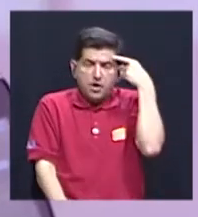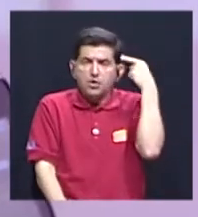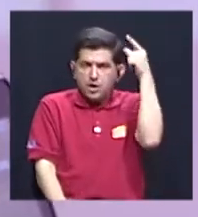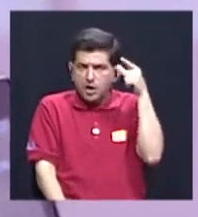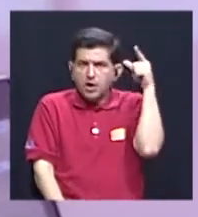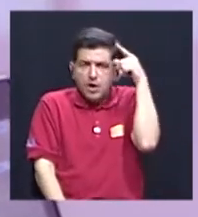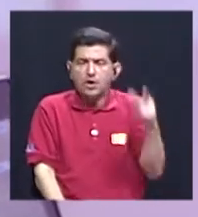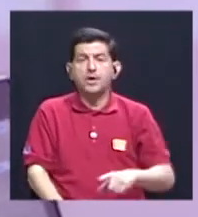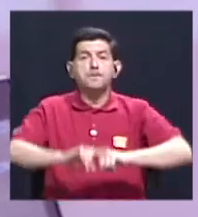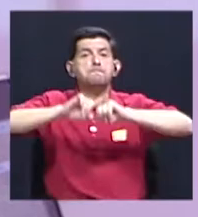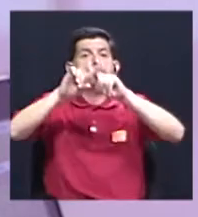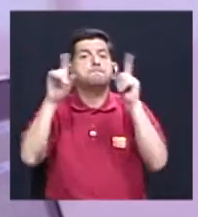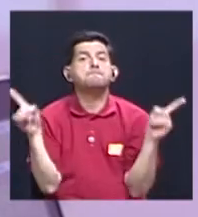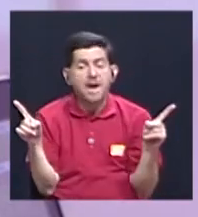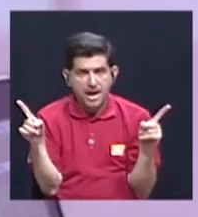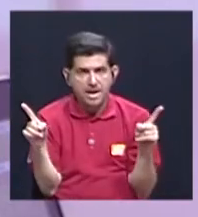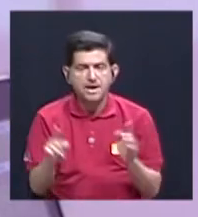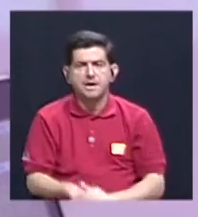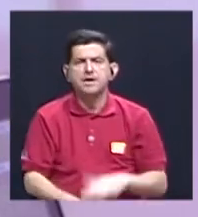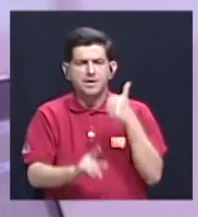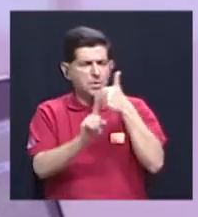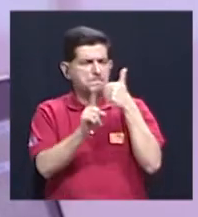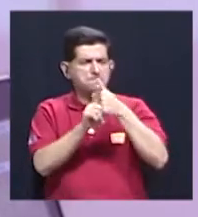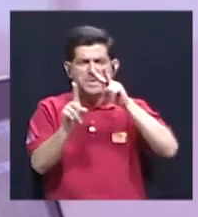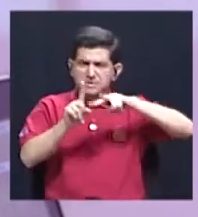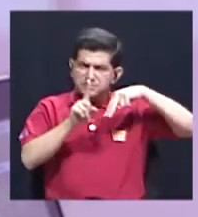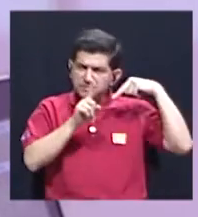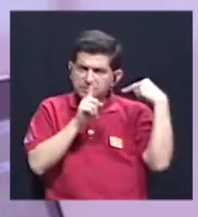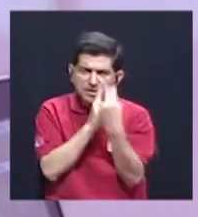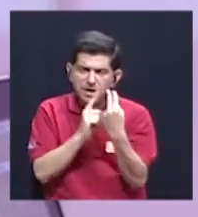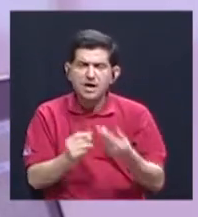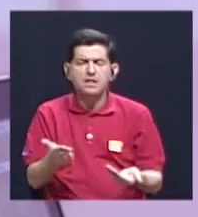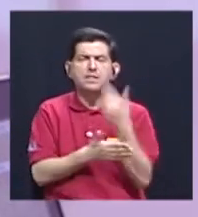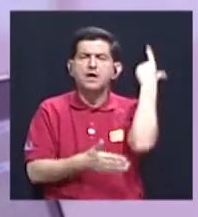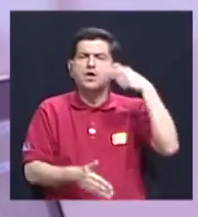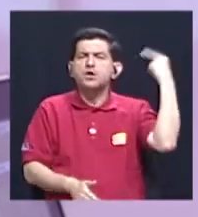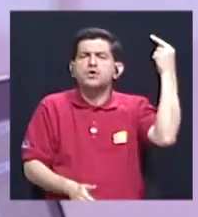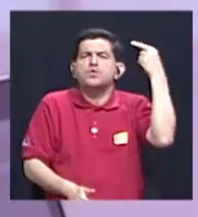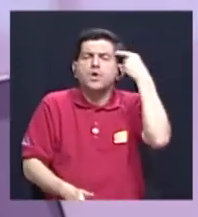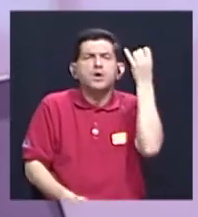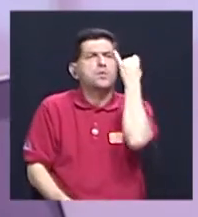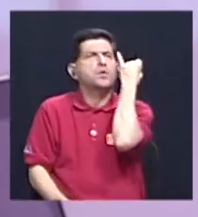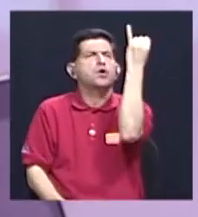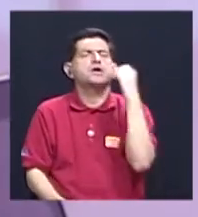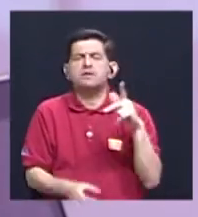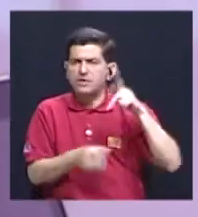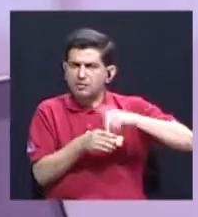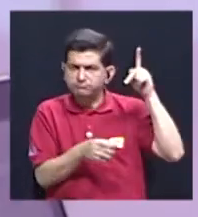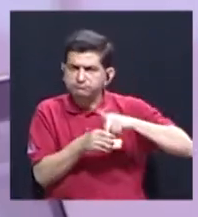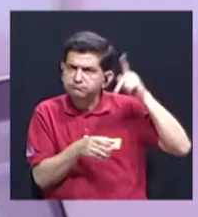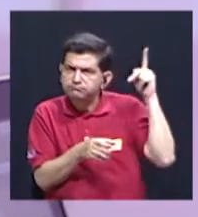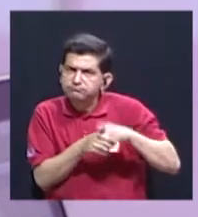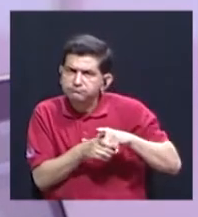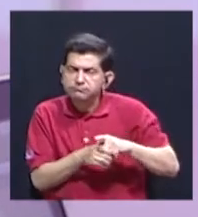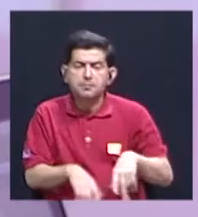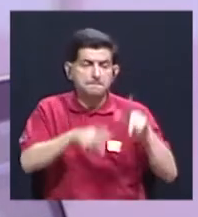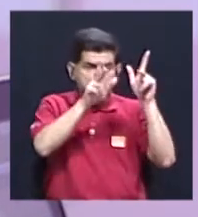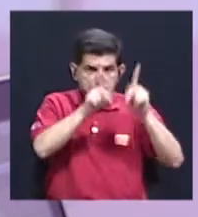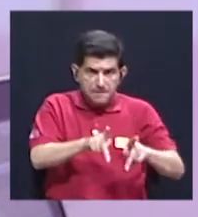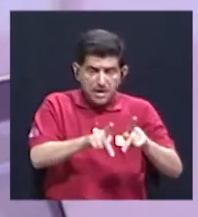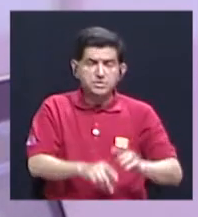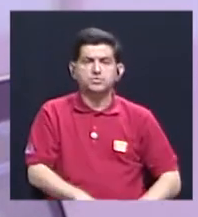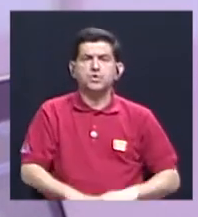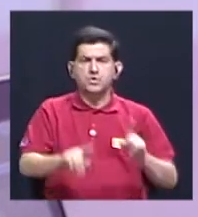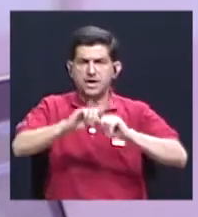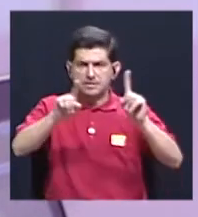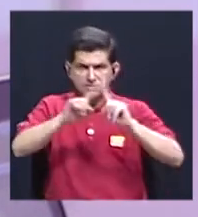sin duda, pero dentro de la misma perspectiva del nuevo gobierno, la idea de la participación de las personas, de